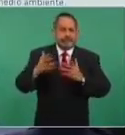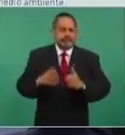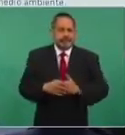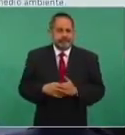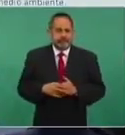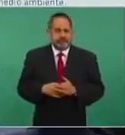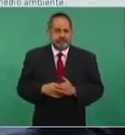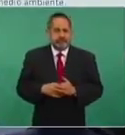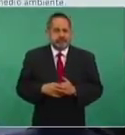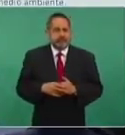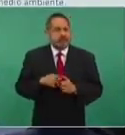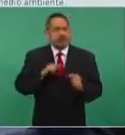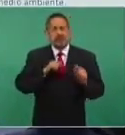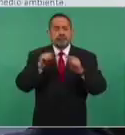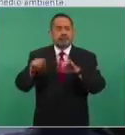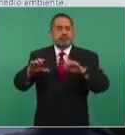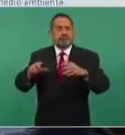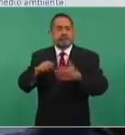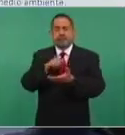Estuvimos en Palenque.